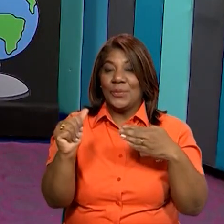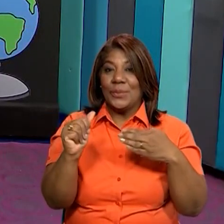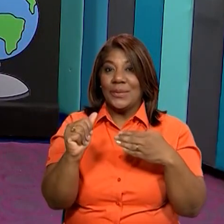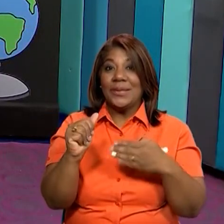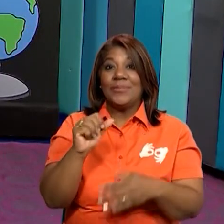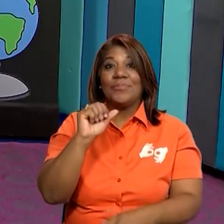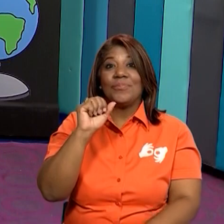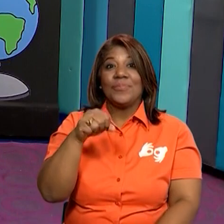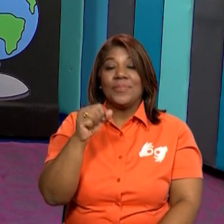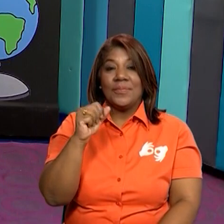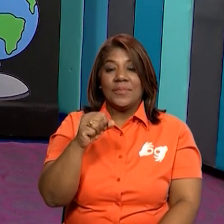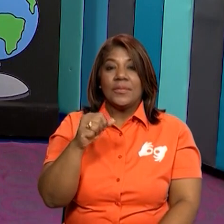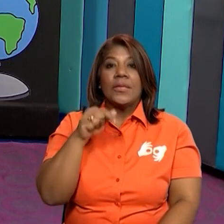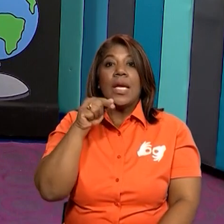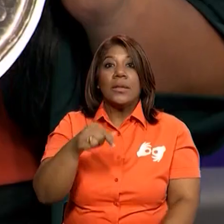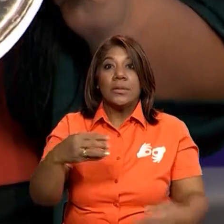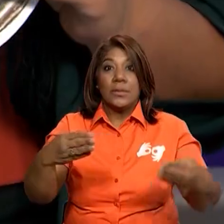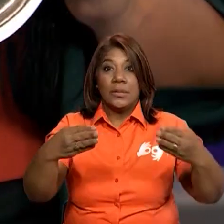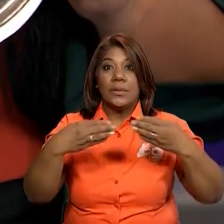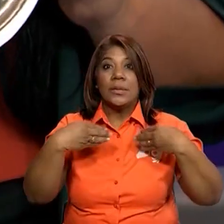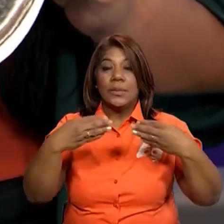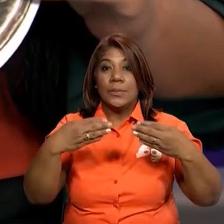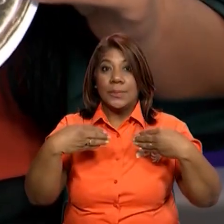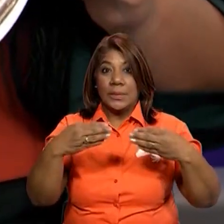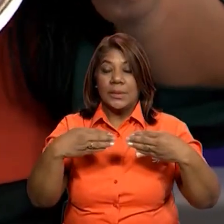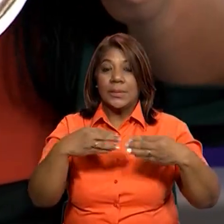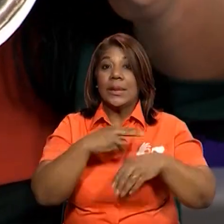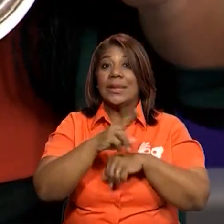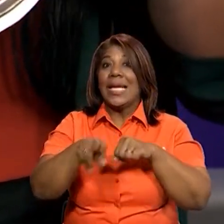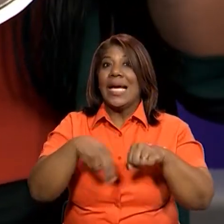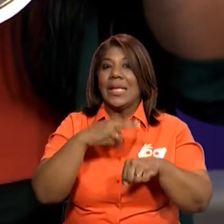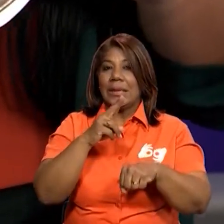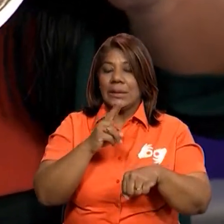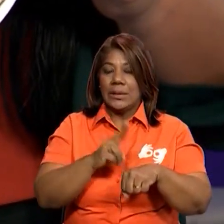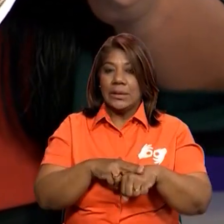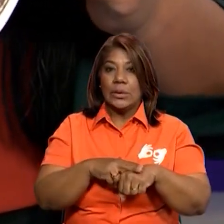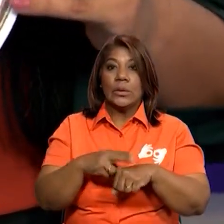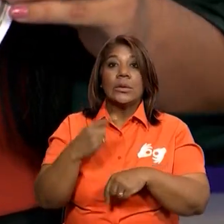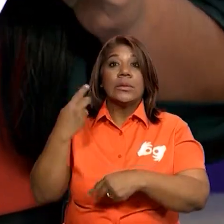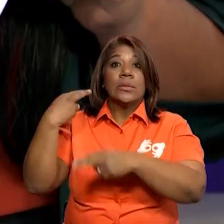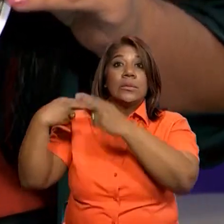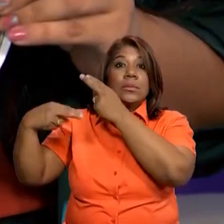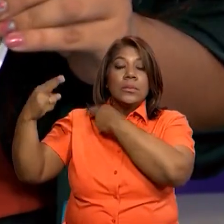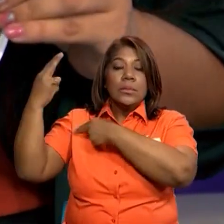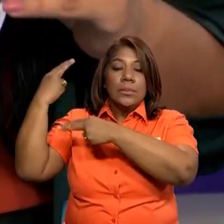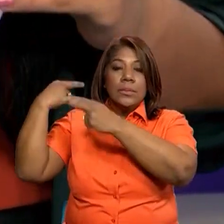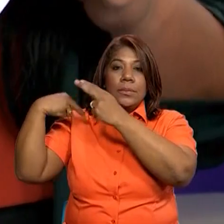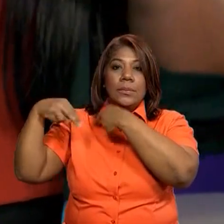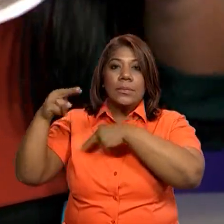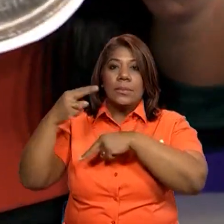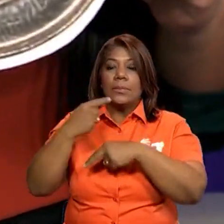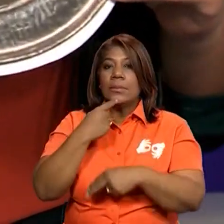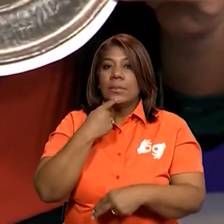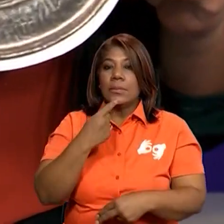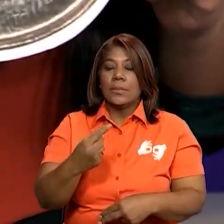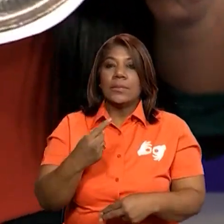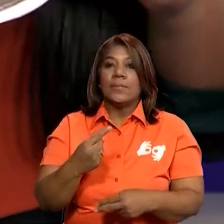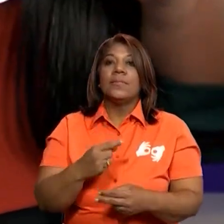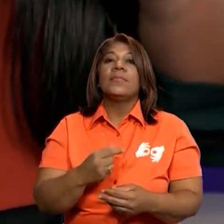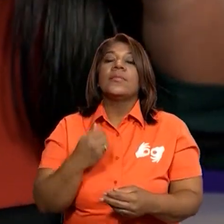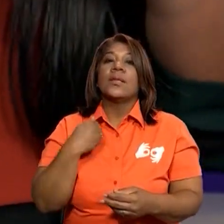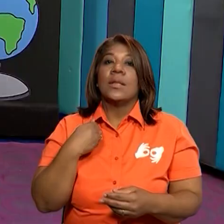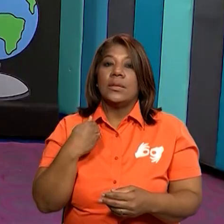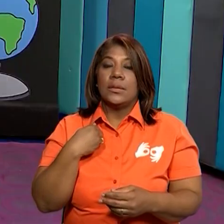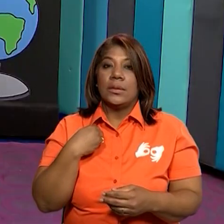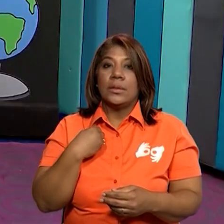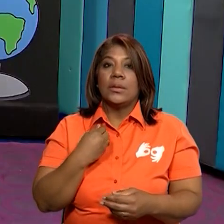que circula en nuestro país. Tiene, por datos históricos, una vinculación en cuanto